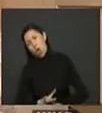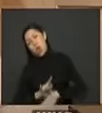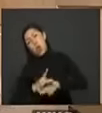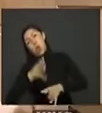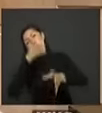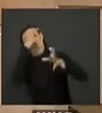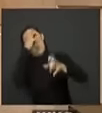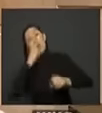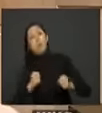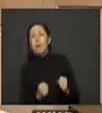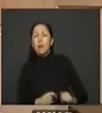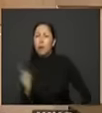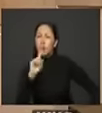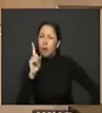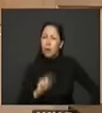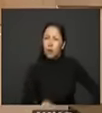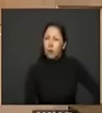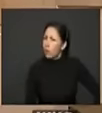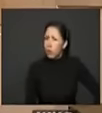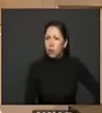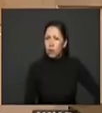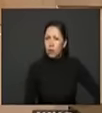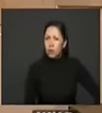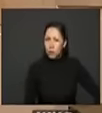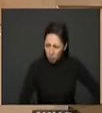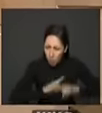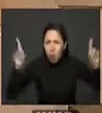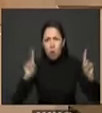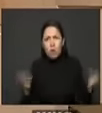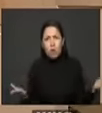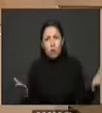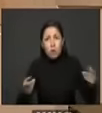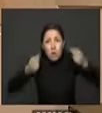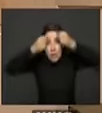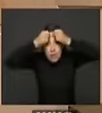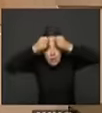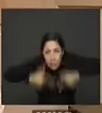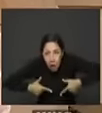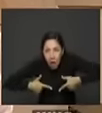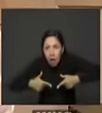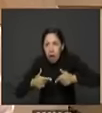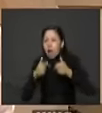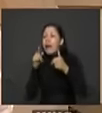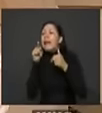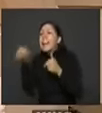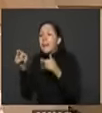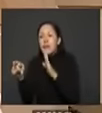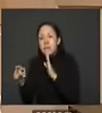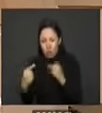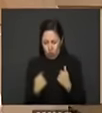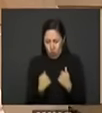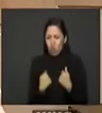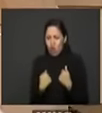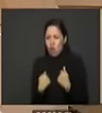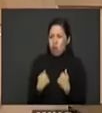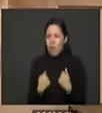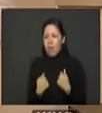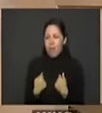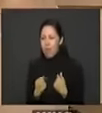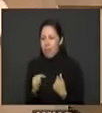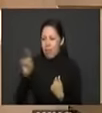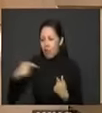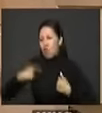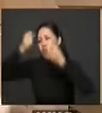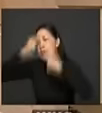tenemos que acabar esa lógica de intervención tenemos que entender que Estado y los municipios es la alcaldía no es el funcionario del DPS